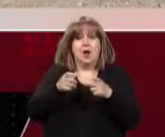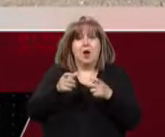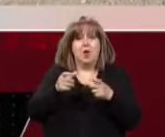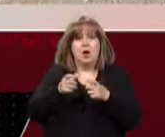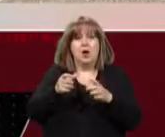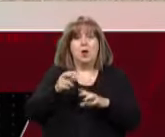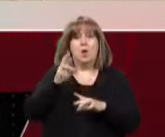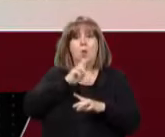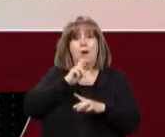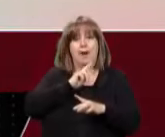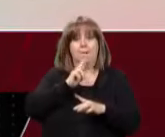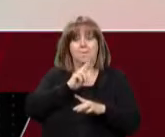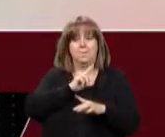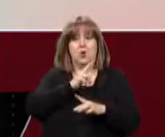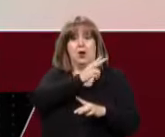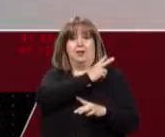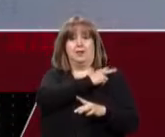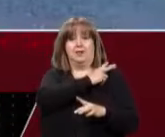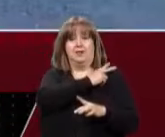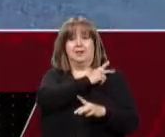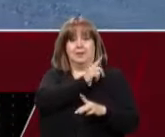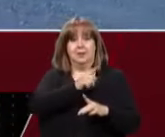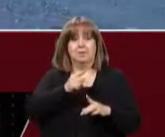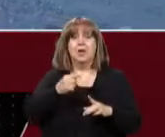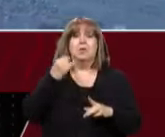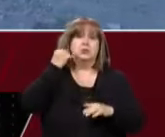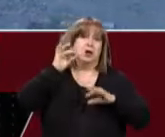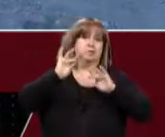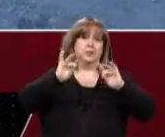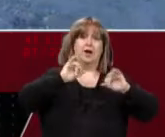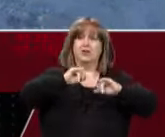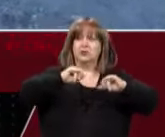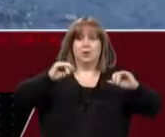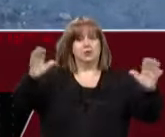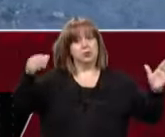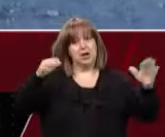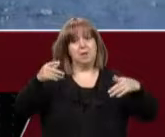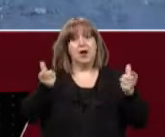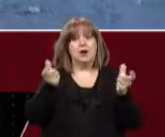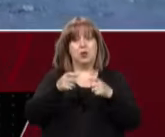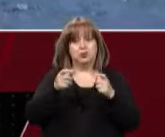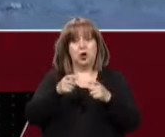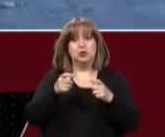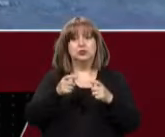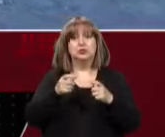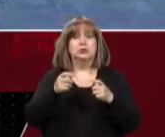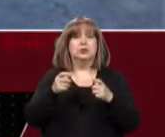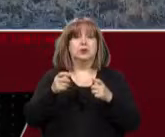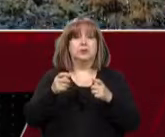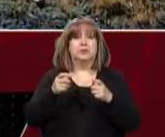Rojo, que realizó una reunión con los caciques y capitales...